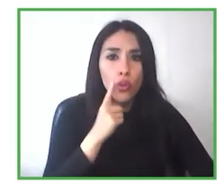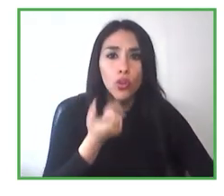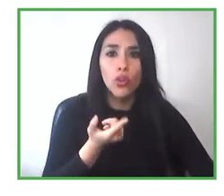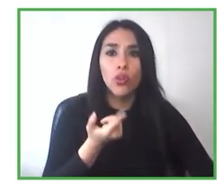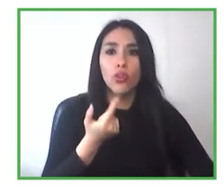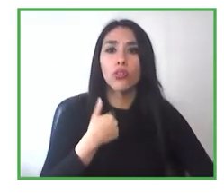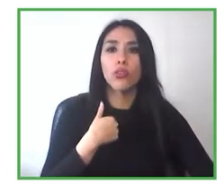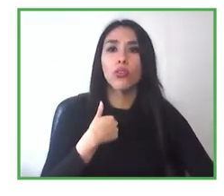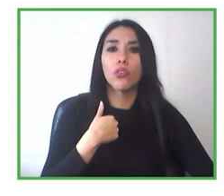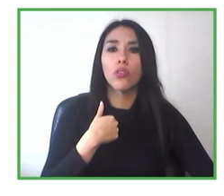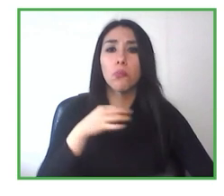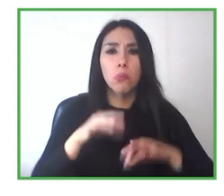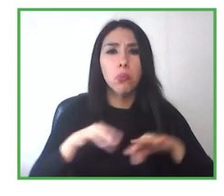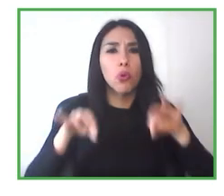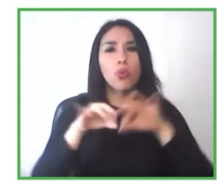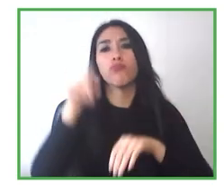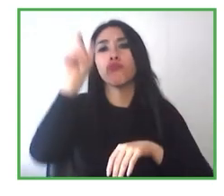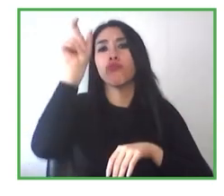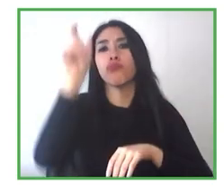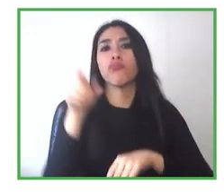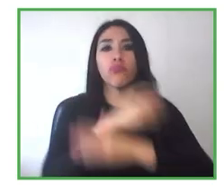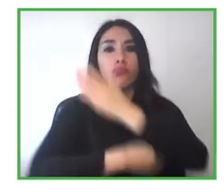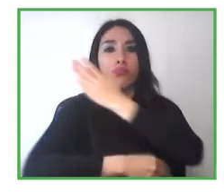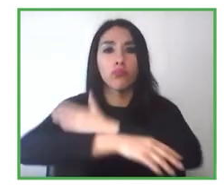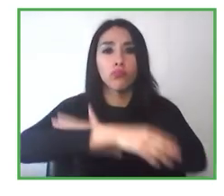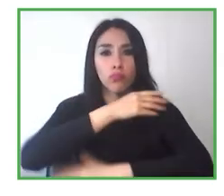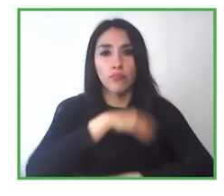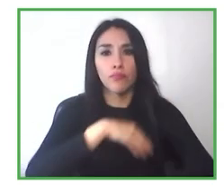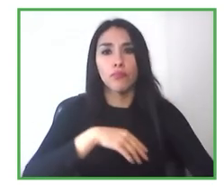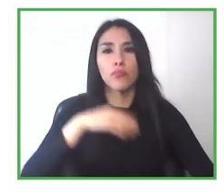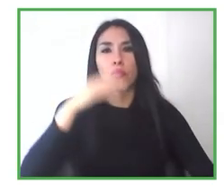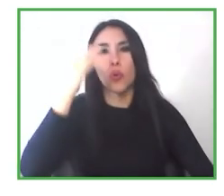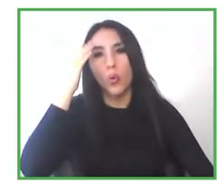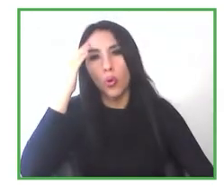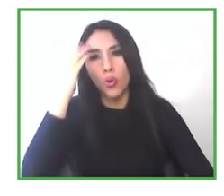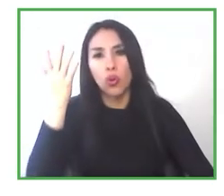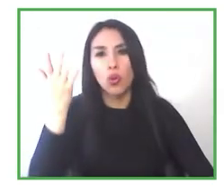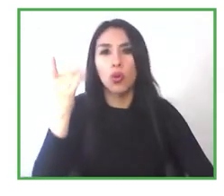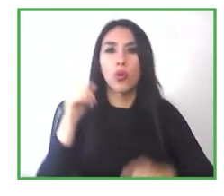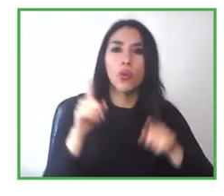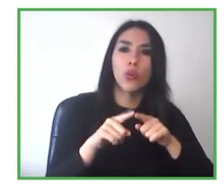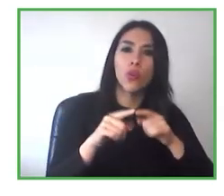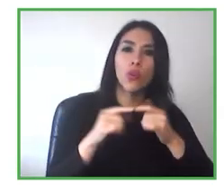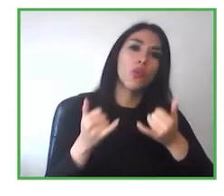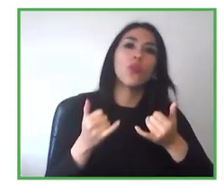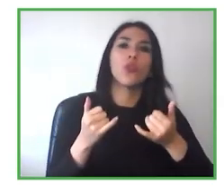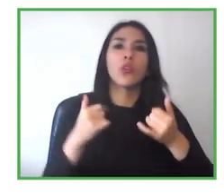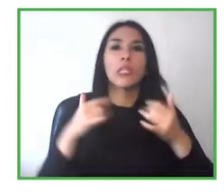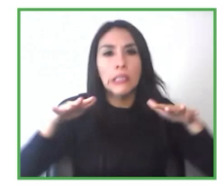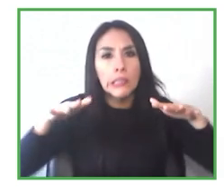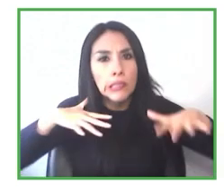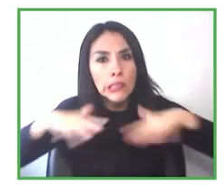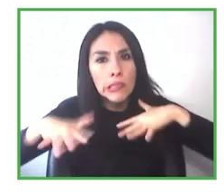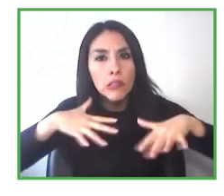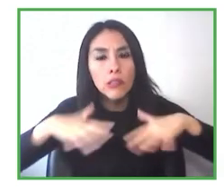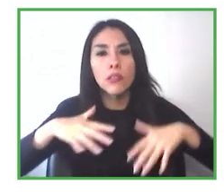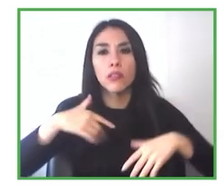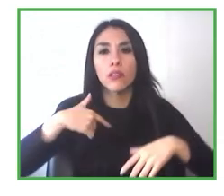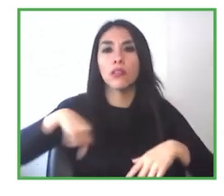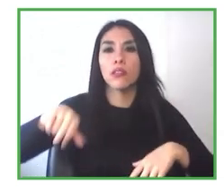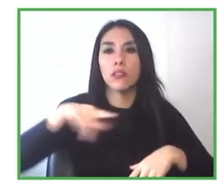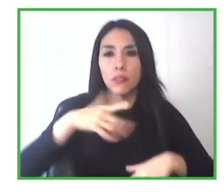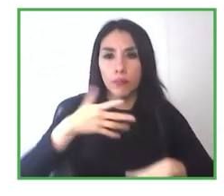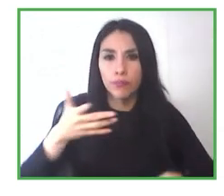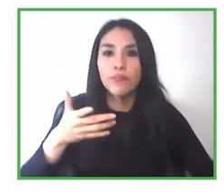reuniones para hablar del desempeño, de lo que están haciendo. sea, la verdad es que cada cargo, cada empresa tiene su complejidad.